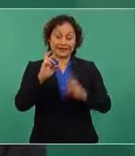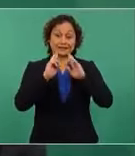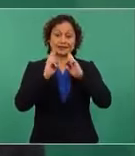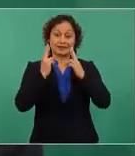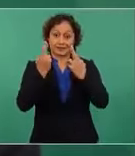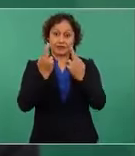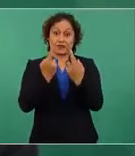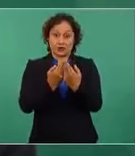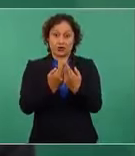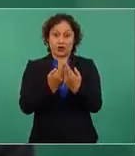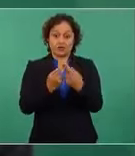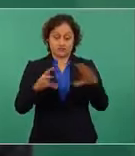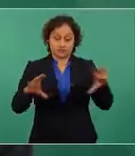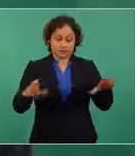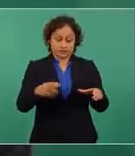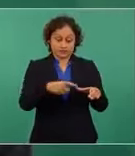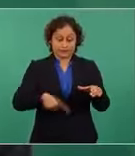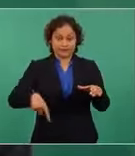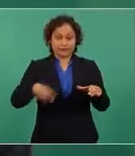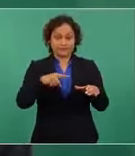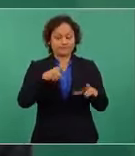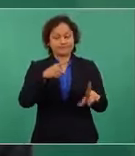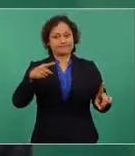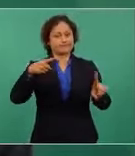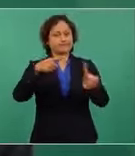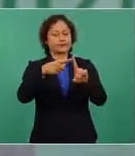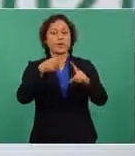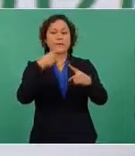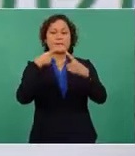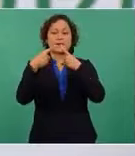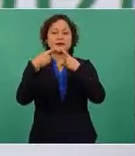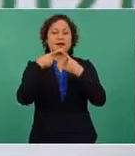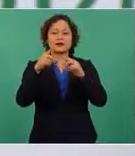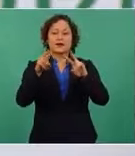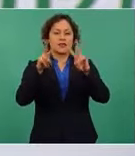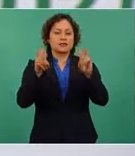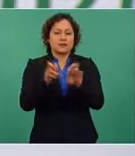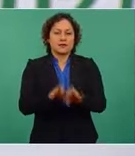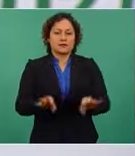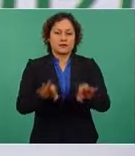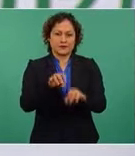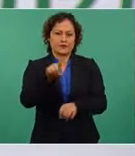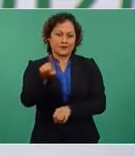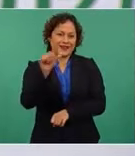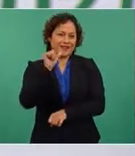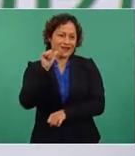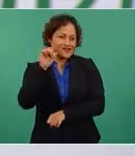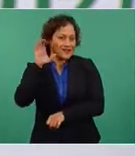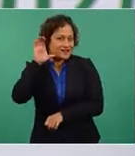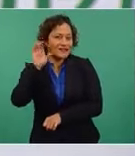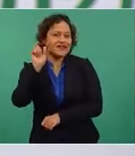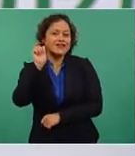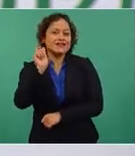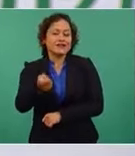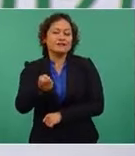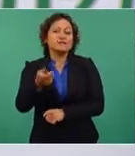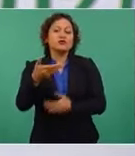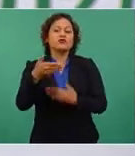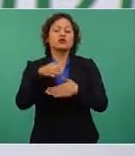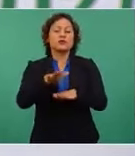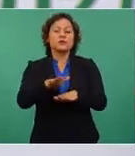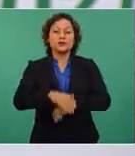un tema central que tiene que ver, como usted lo pidió no escuchar el día de ayer, con la fraternidad